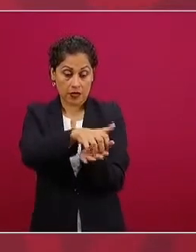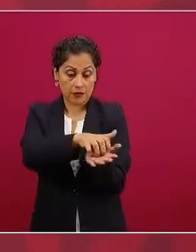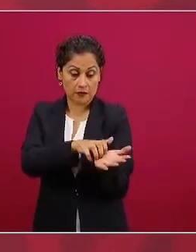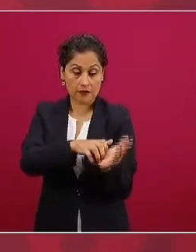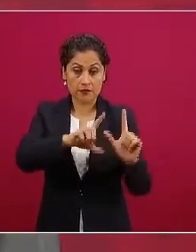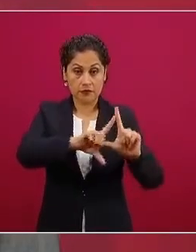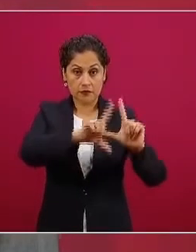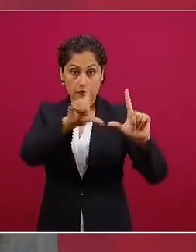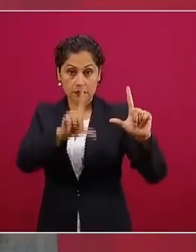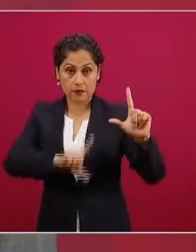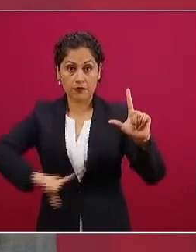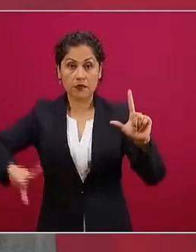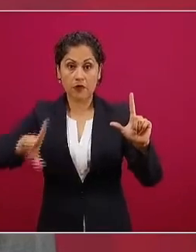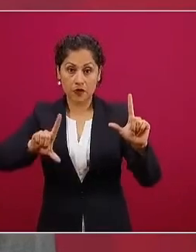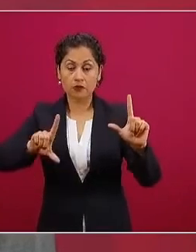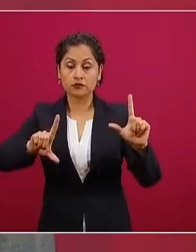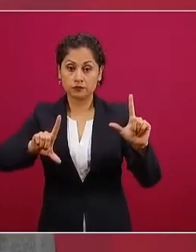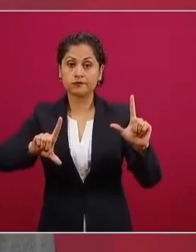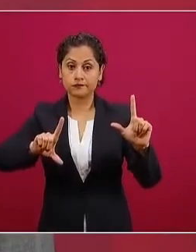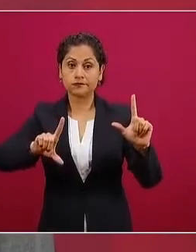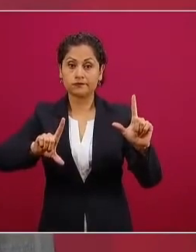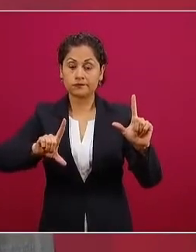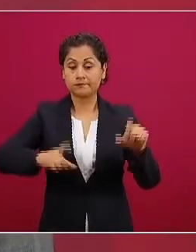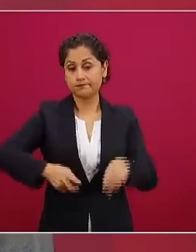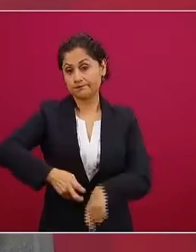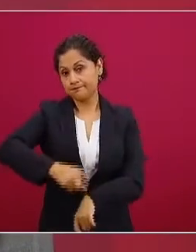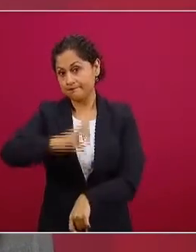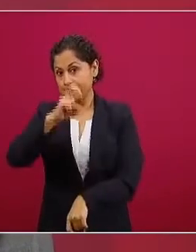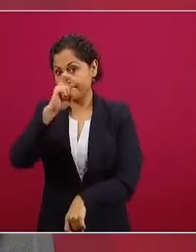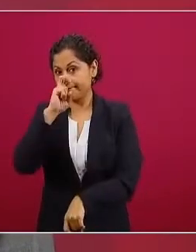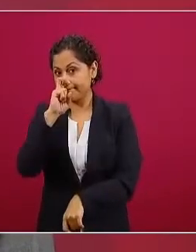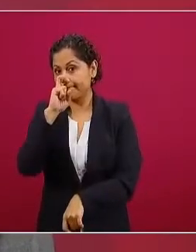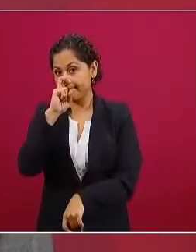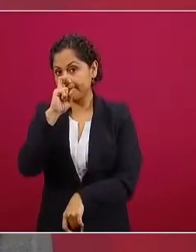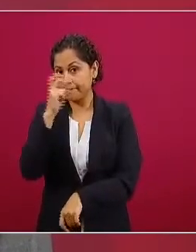de manera rigurosa.